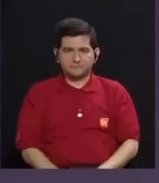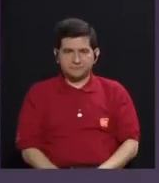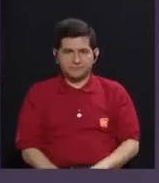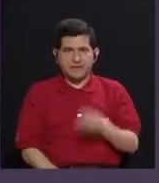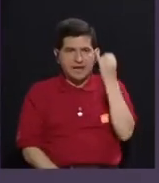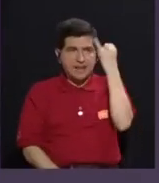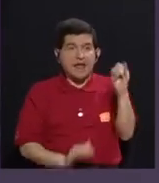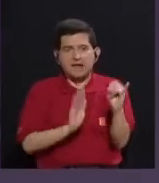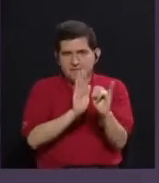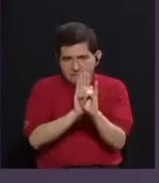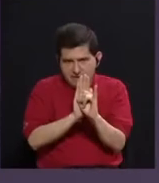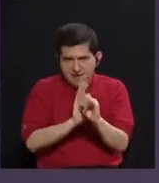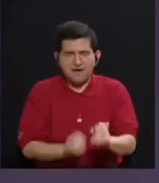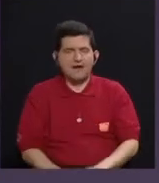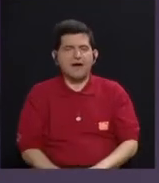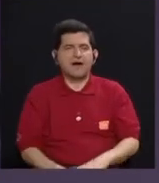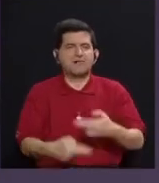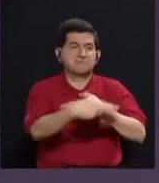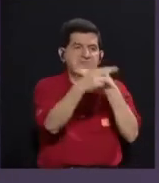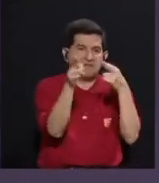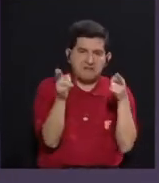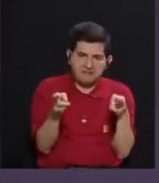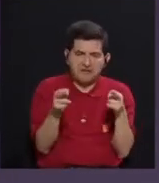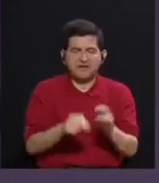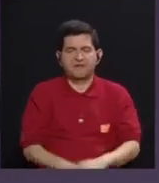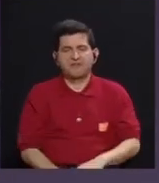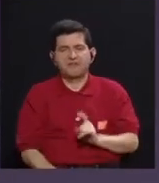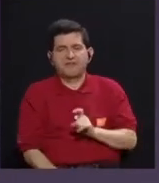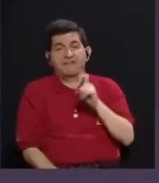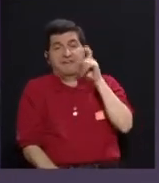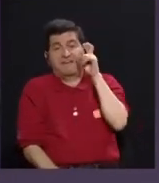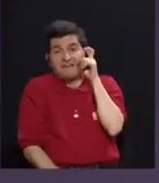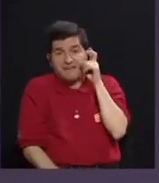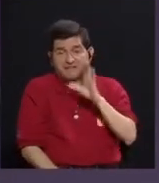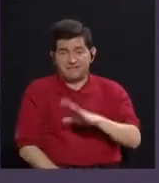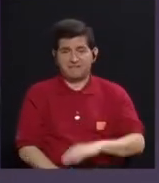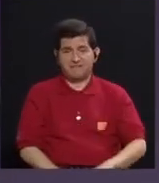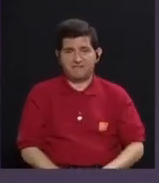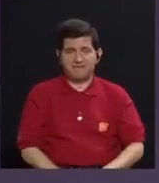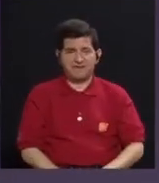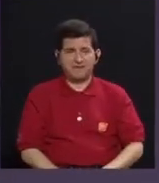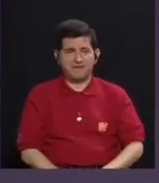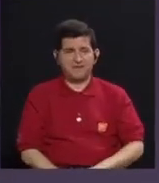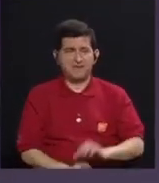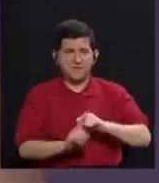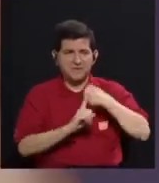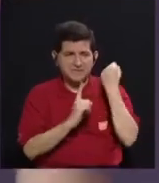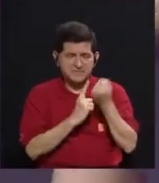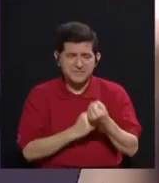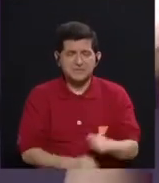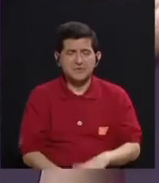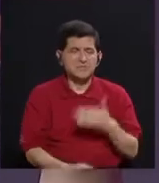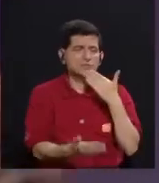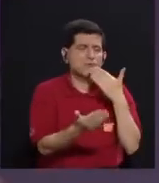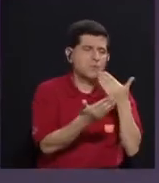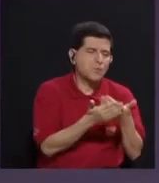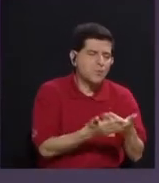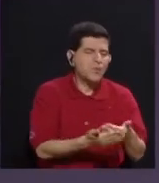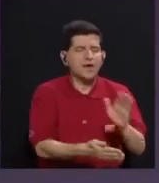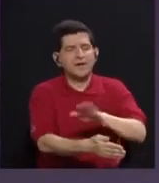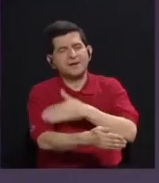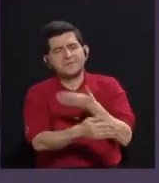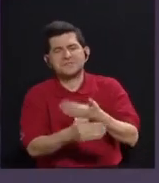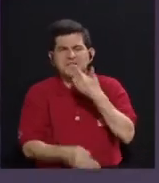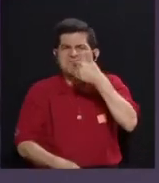nociones de identidad, de lo regional, del género, de dicotomías de buena música, mala